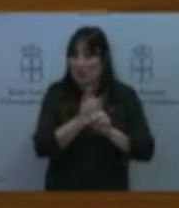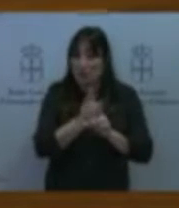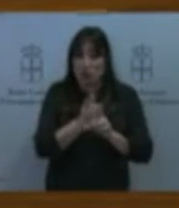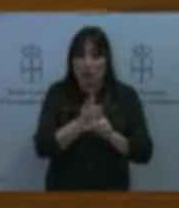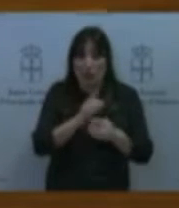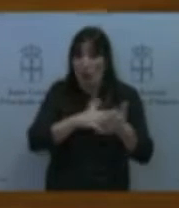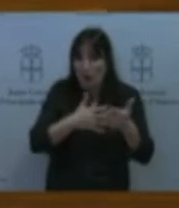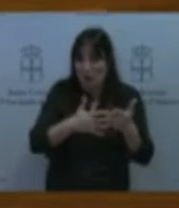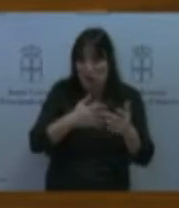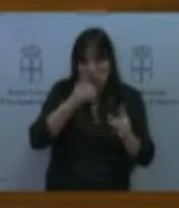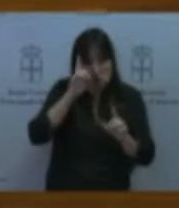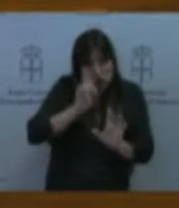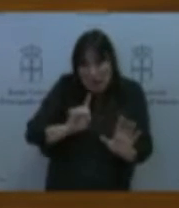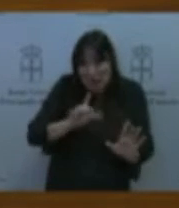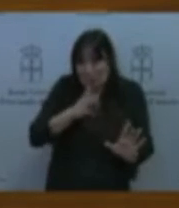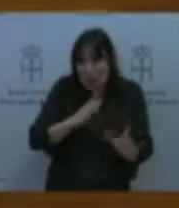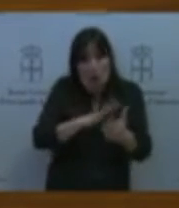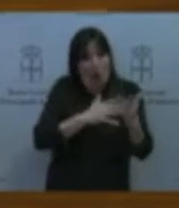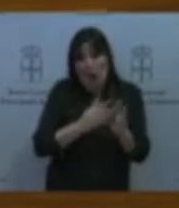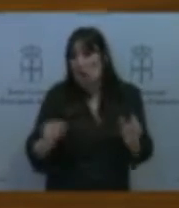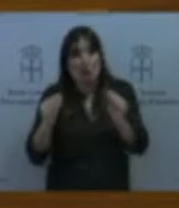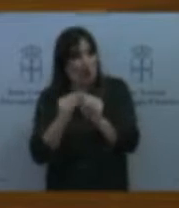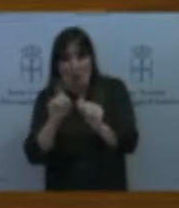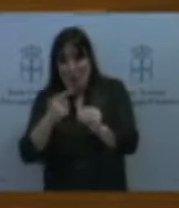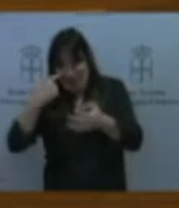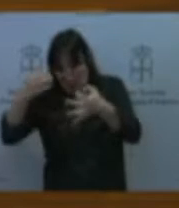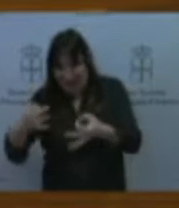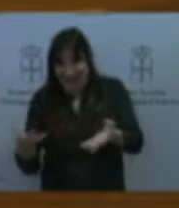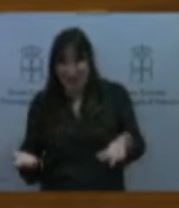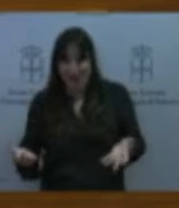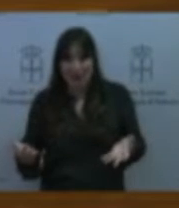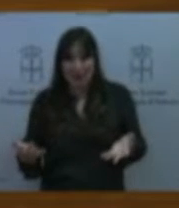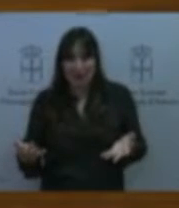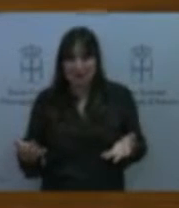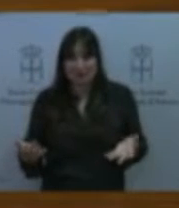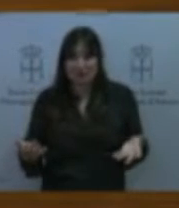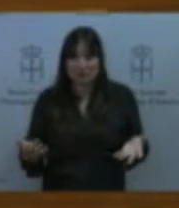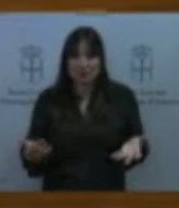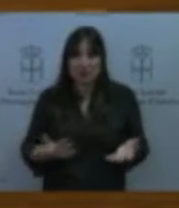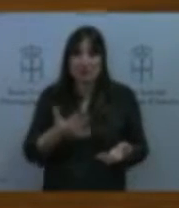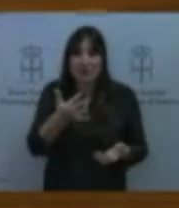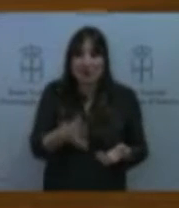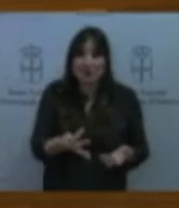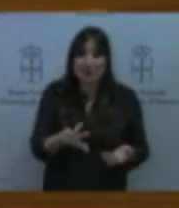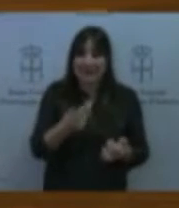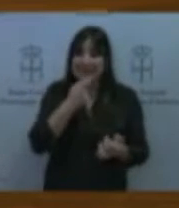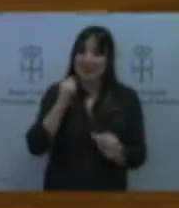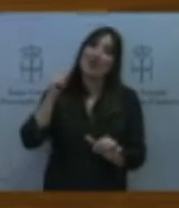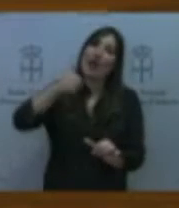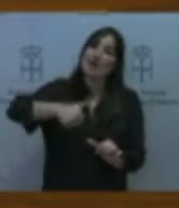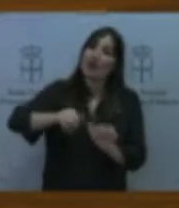con lo que ven los vecinos día a día y además desde septiembre los vecinos y el alcalde de Ibenes esperando